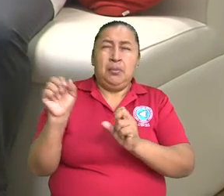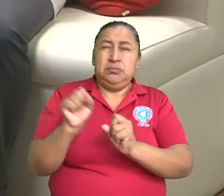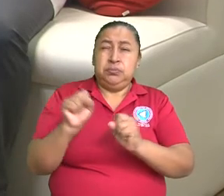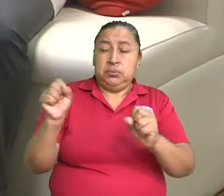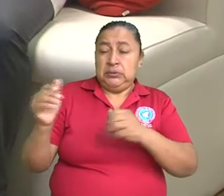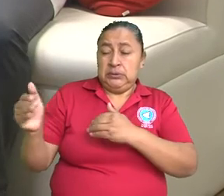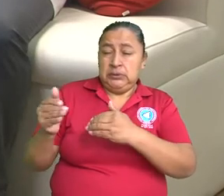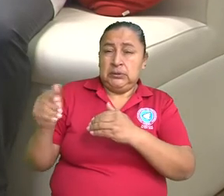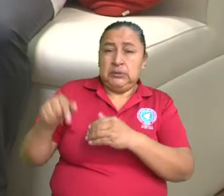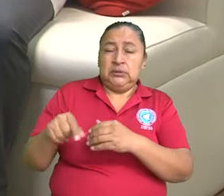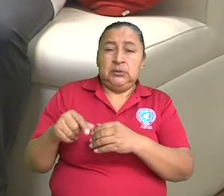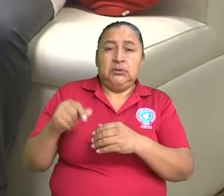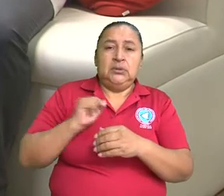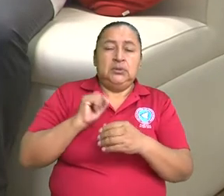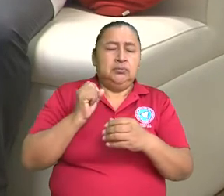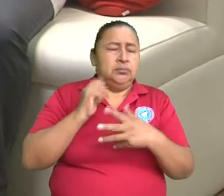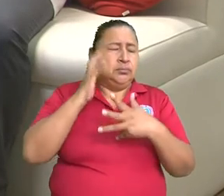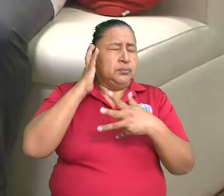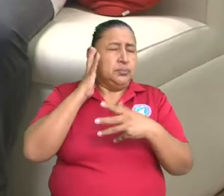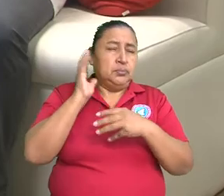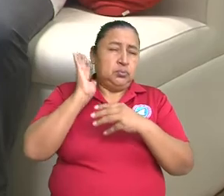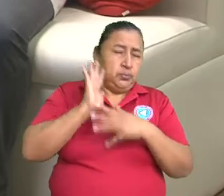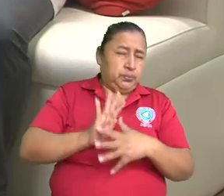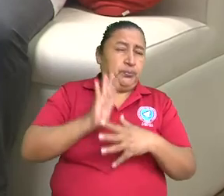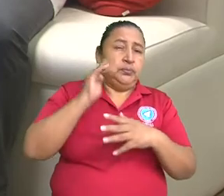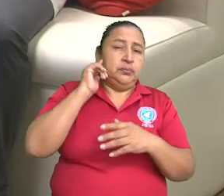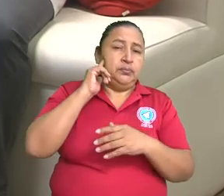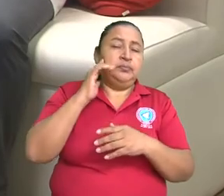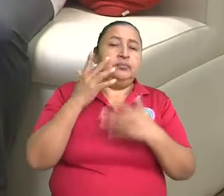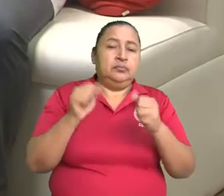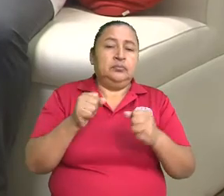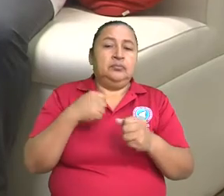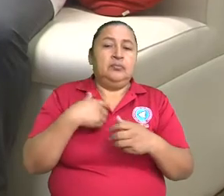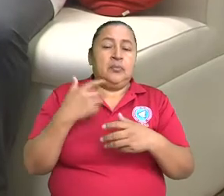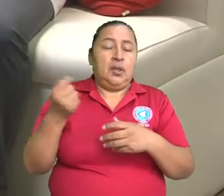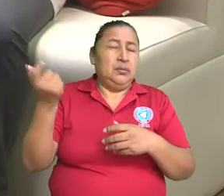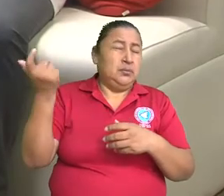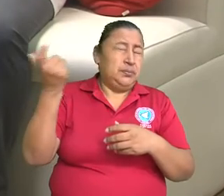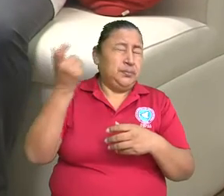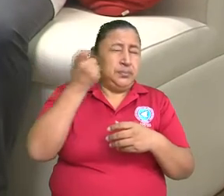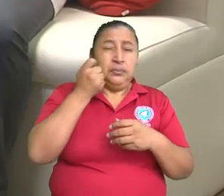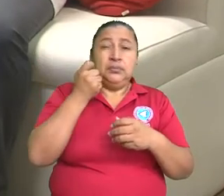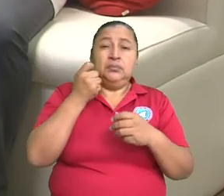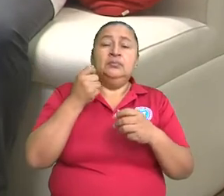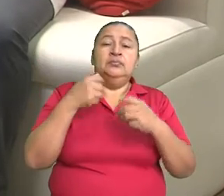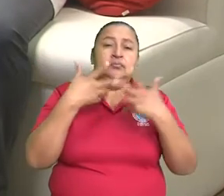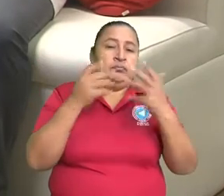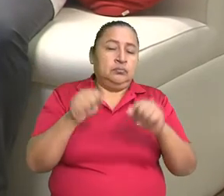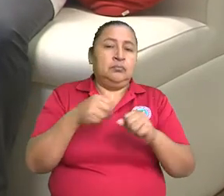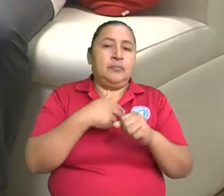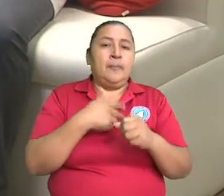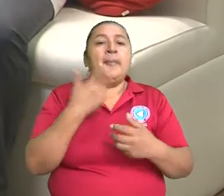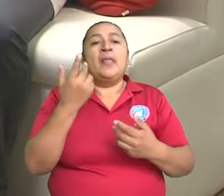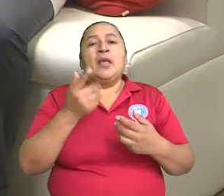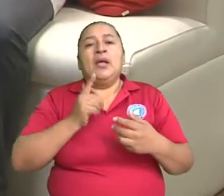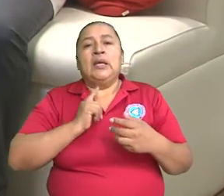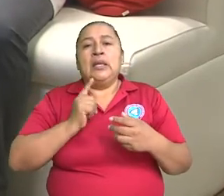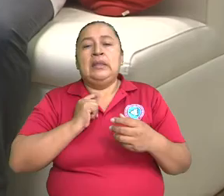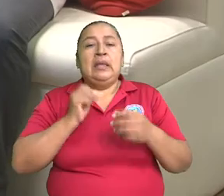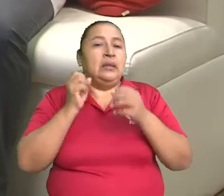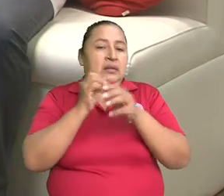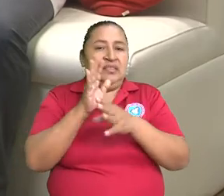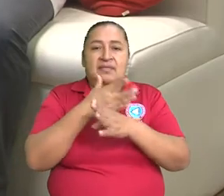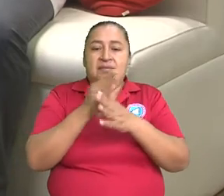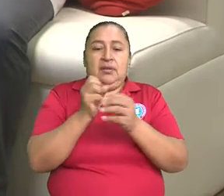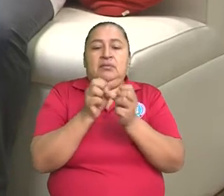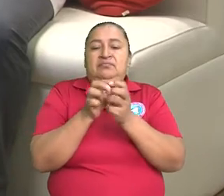explotó cerca, este nervio ayuda a amortiguar ese sonido, que puede entrar violentamente a través del oído. Es que él tiene diferentes ramas.